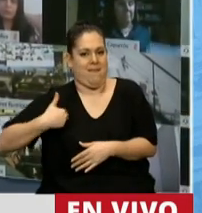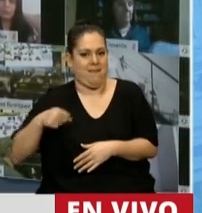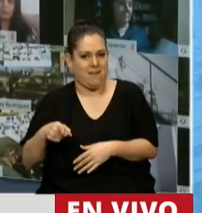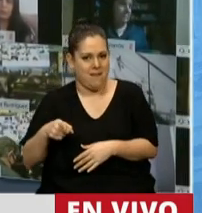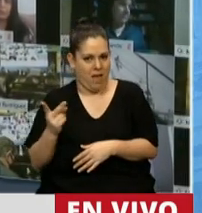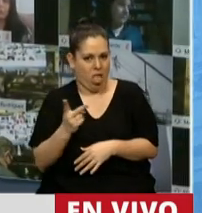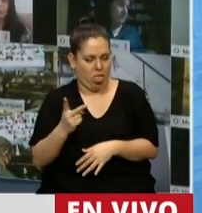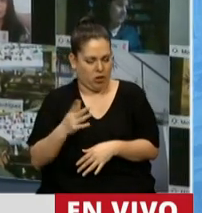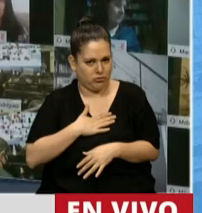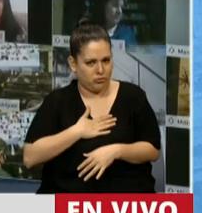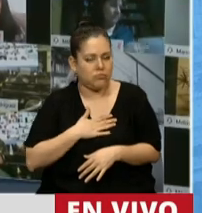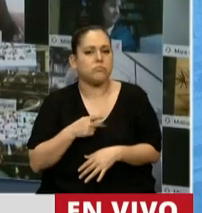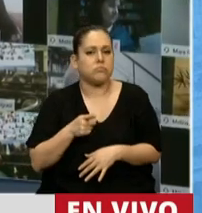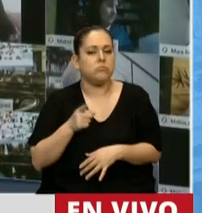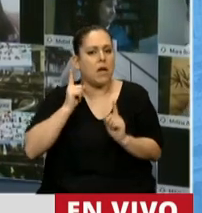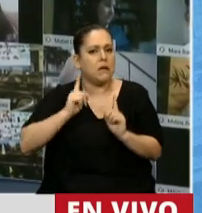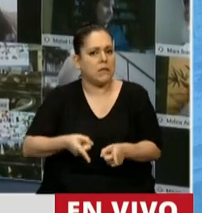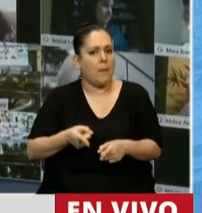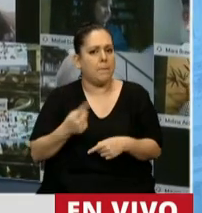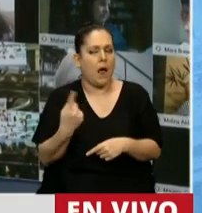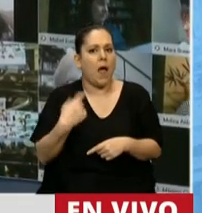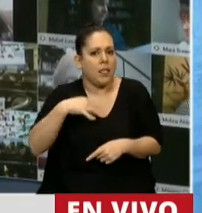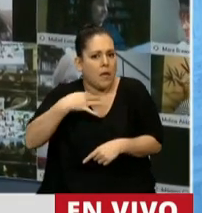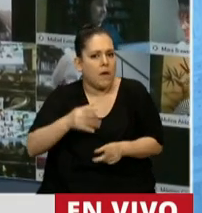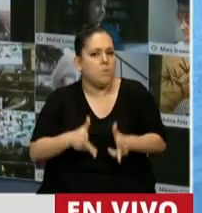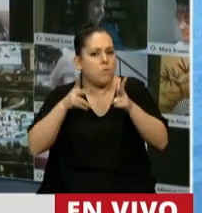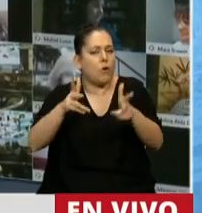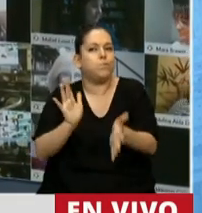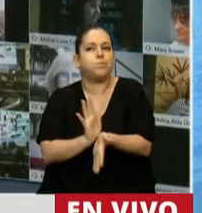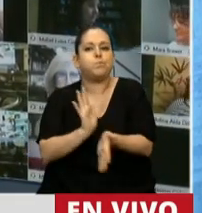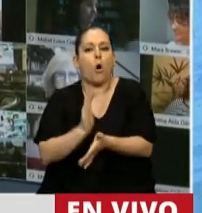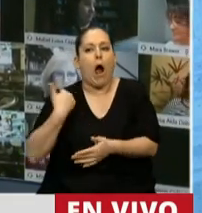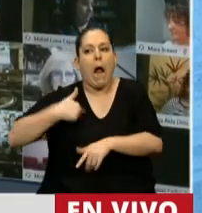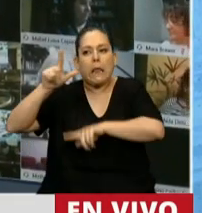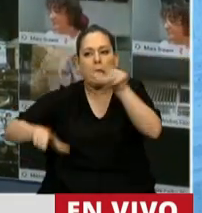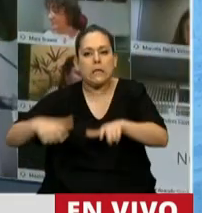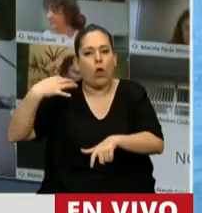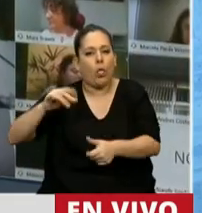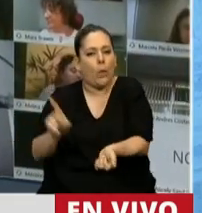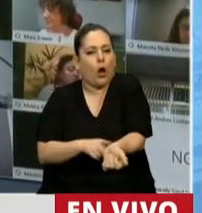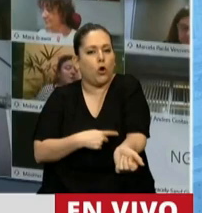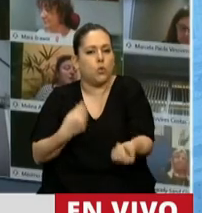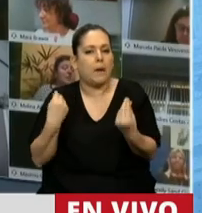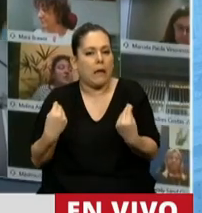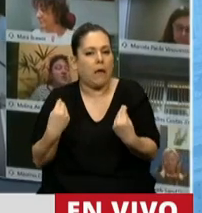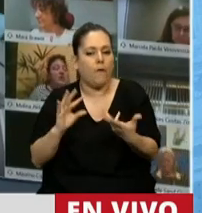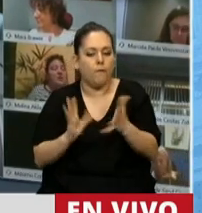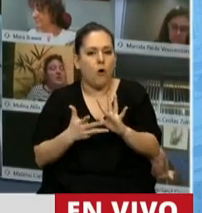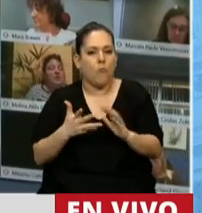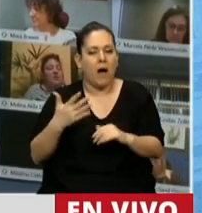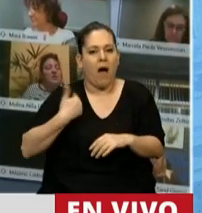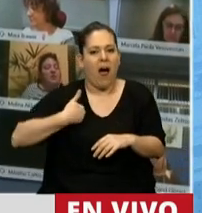reivindicó, y creo que esto es algo a lo que nos tenemos que acostumbrar los argentinos, nuestra condición de país